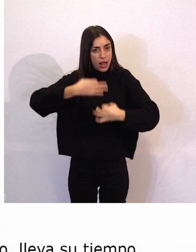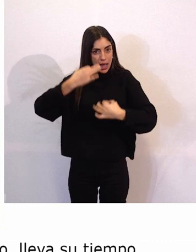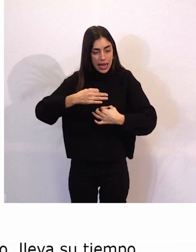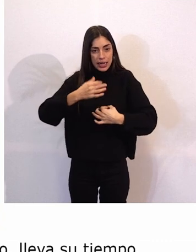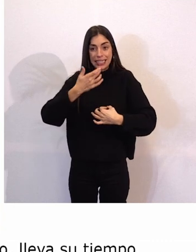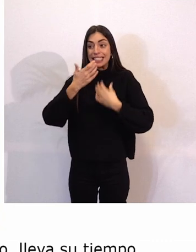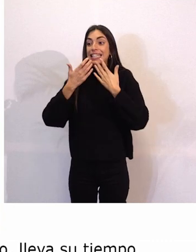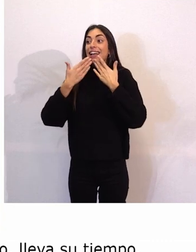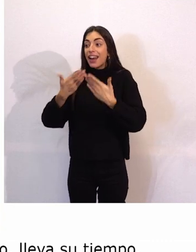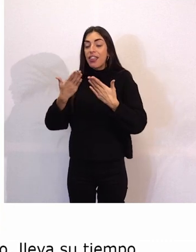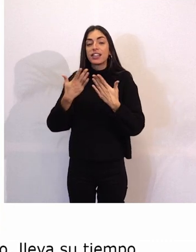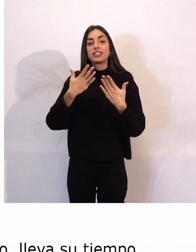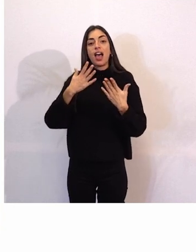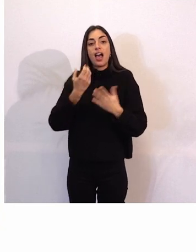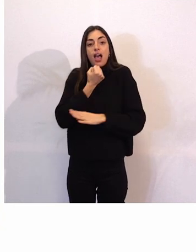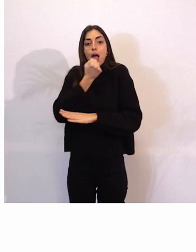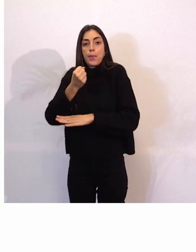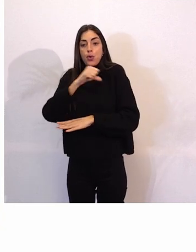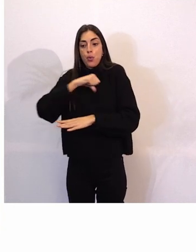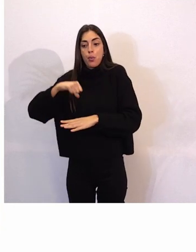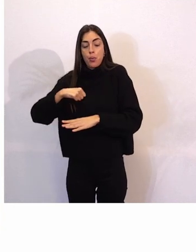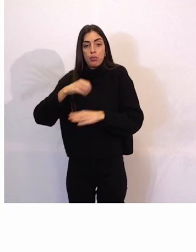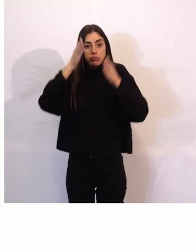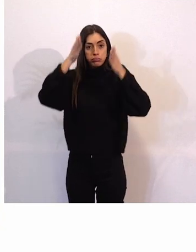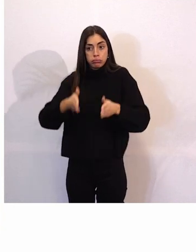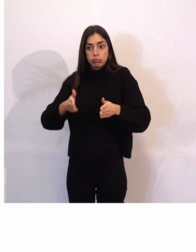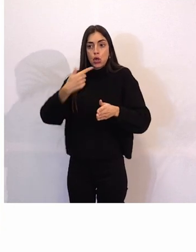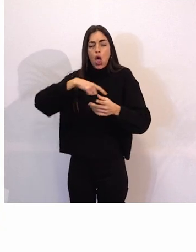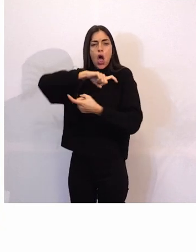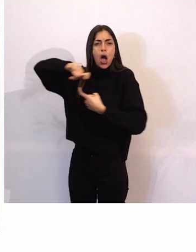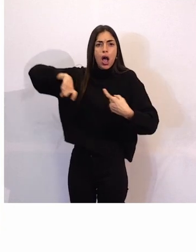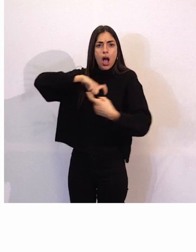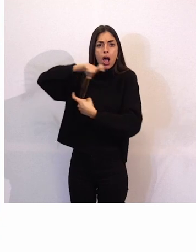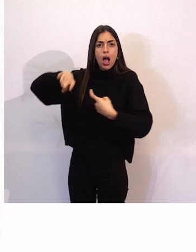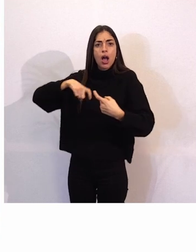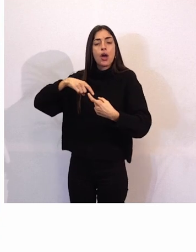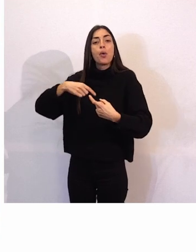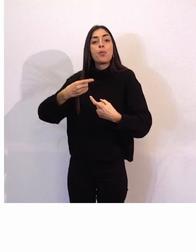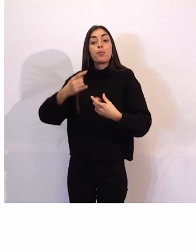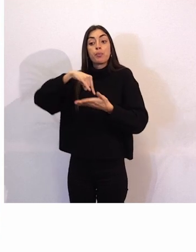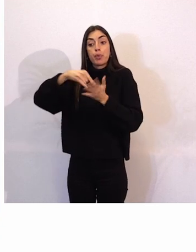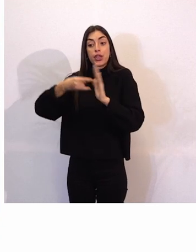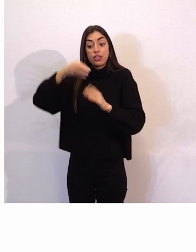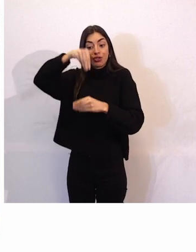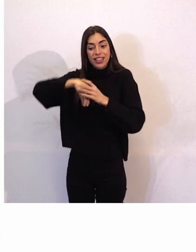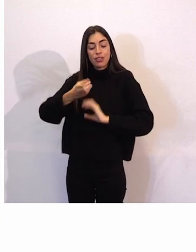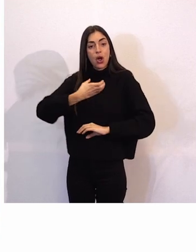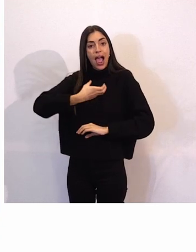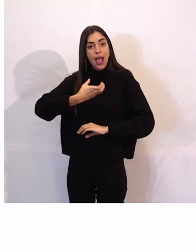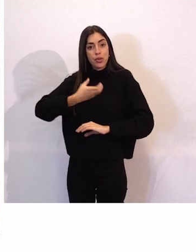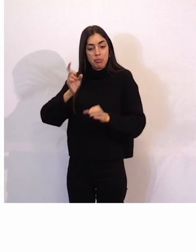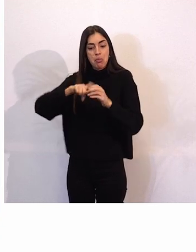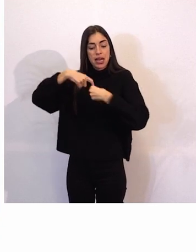personalizados, cada año participo en eventos del ayuntamiento y presento